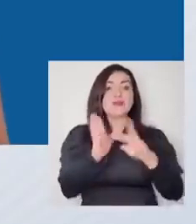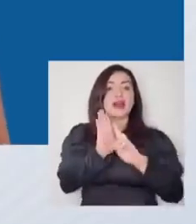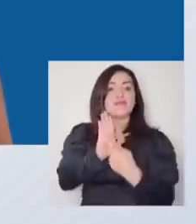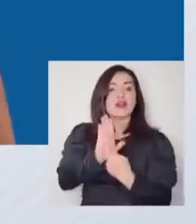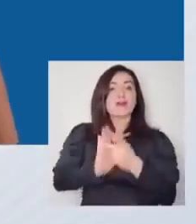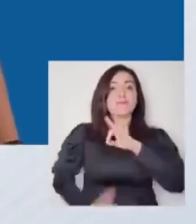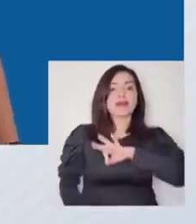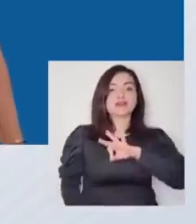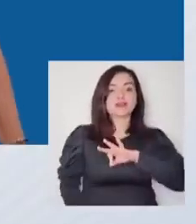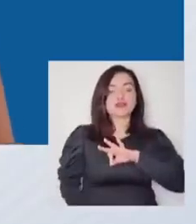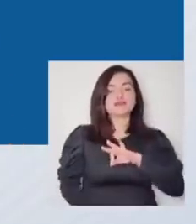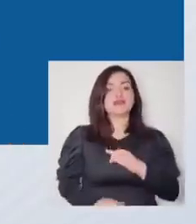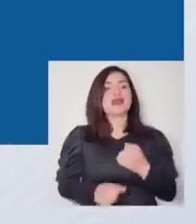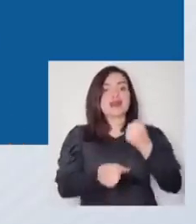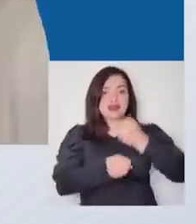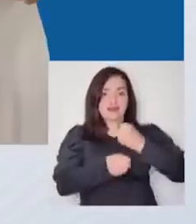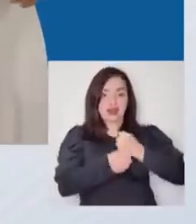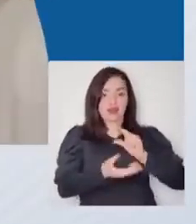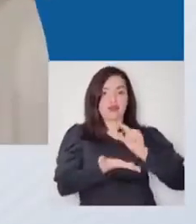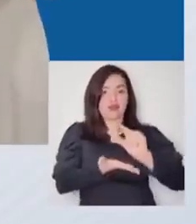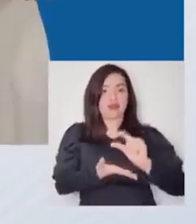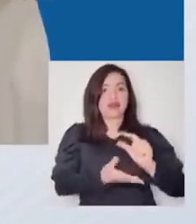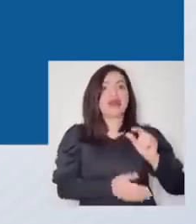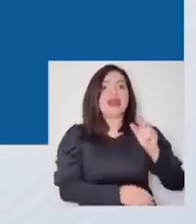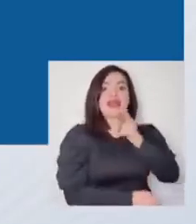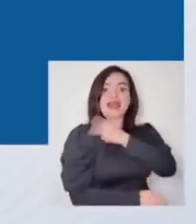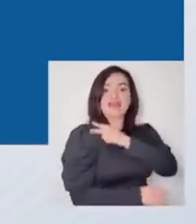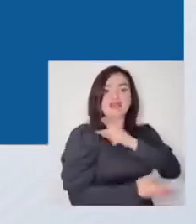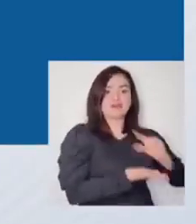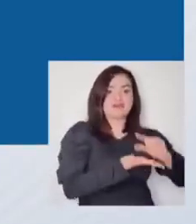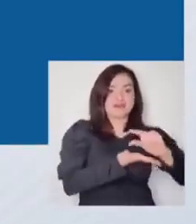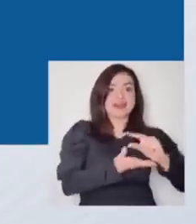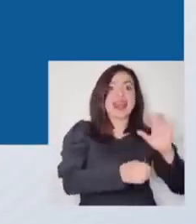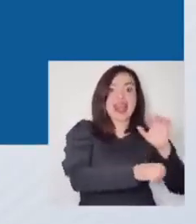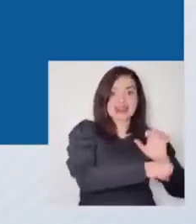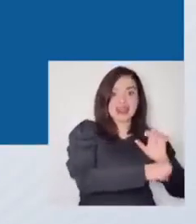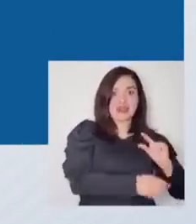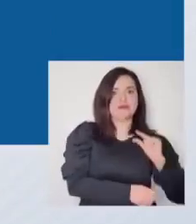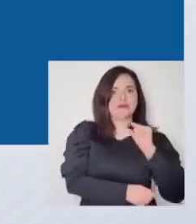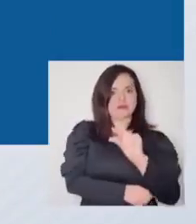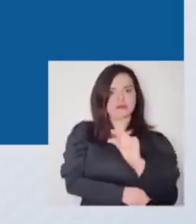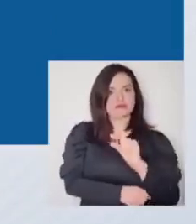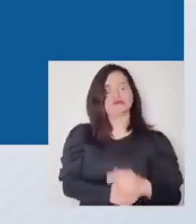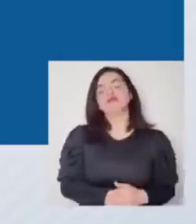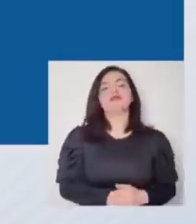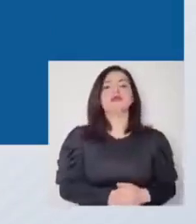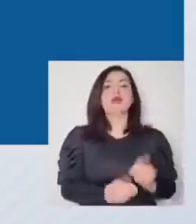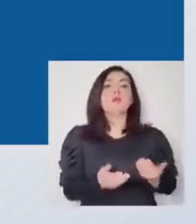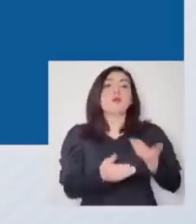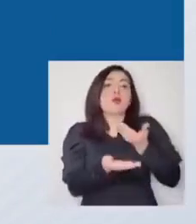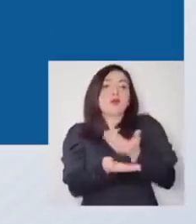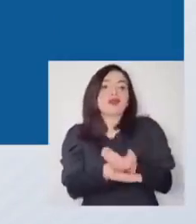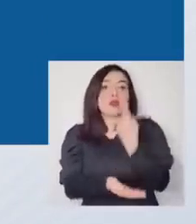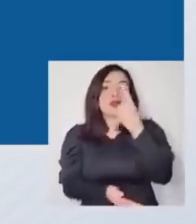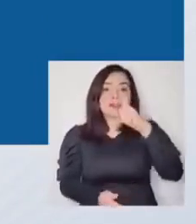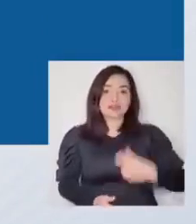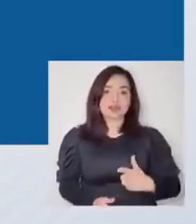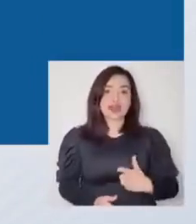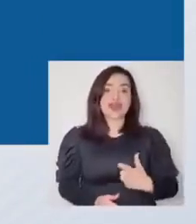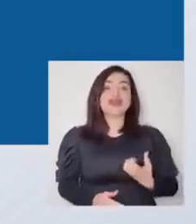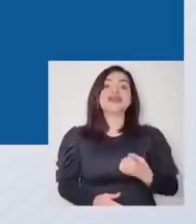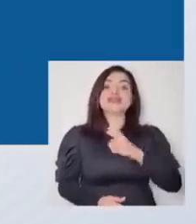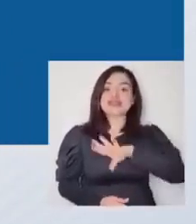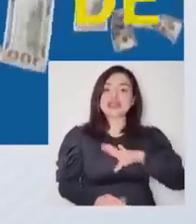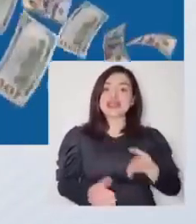reforma de pensiones donde aporte el trabajador, el empleador, el Estado. Por eso, proponemos. Por cada chileno